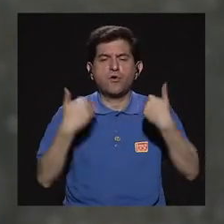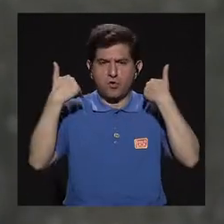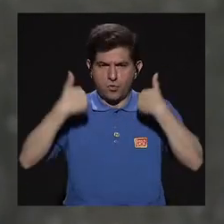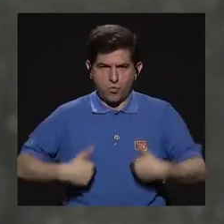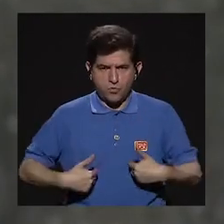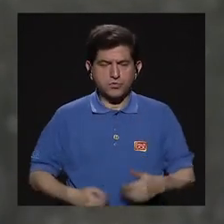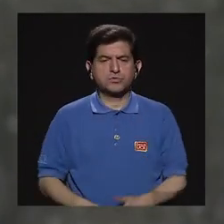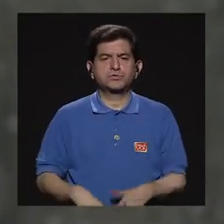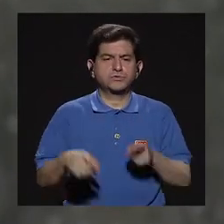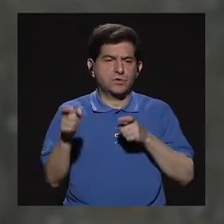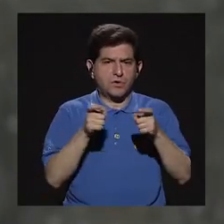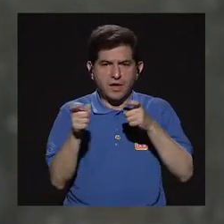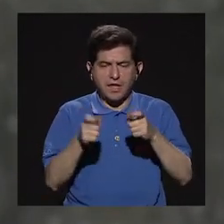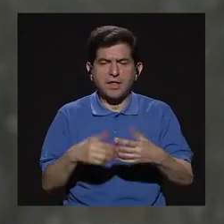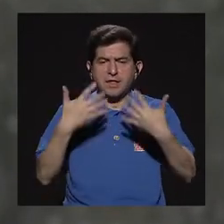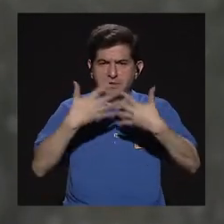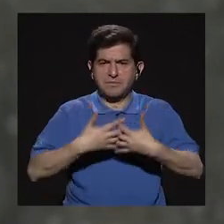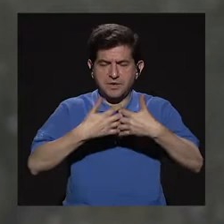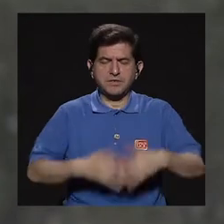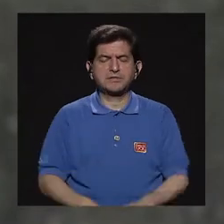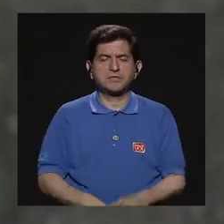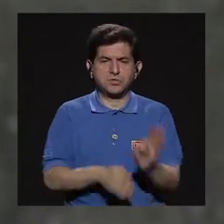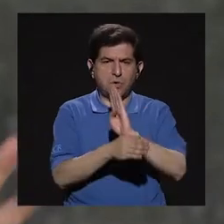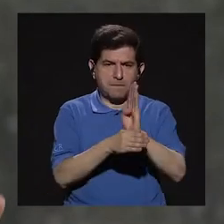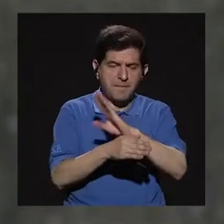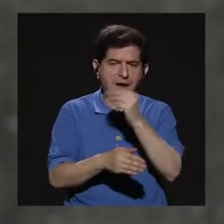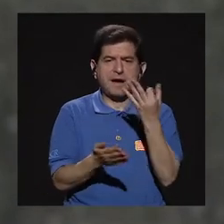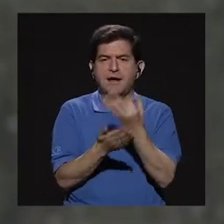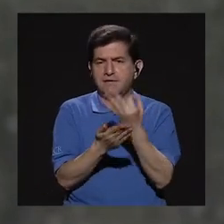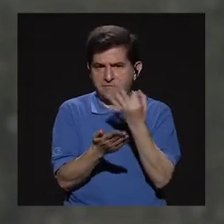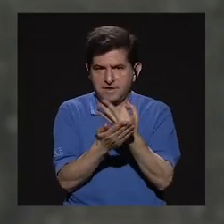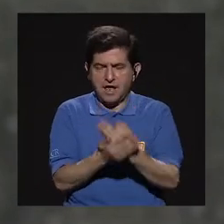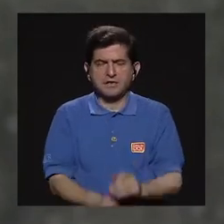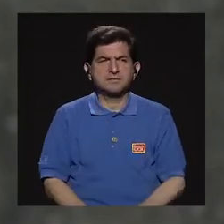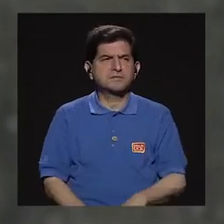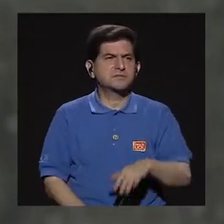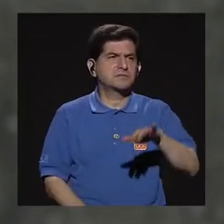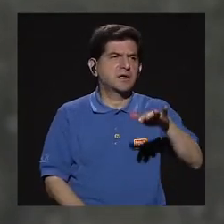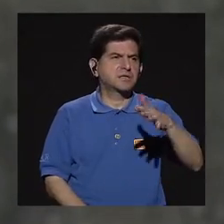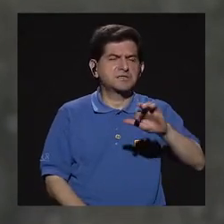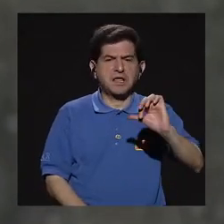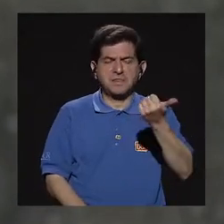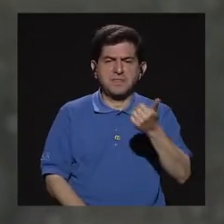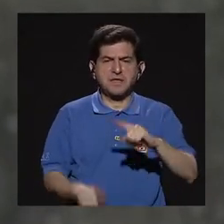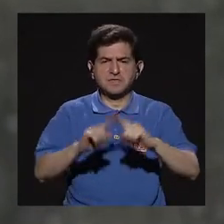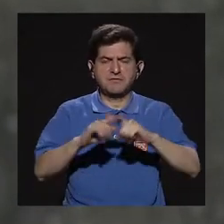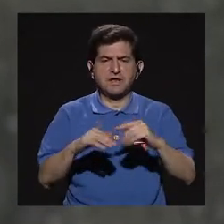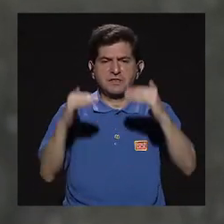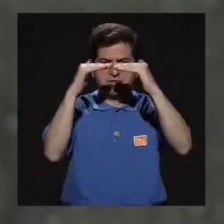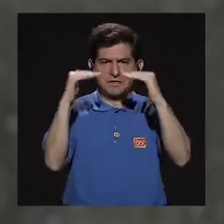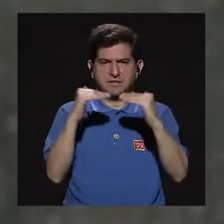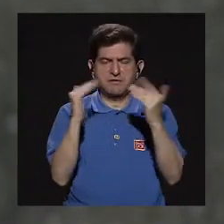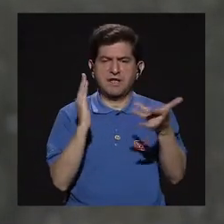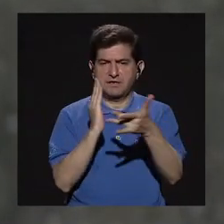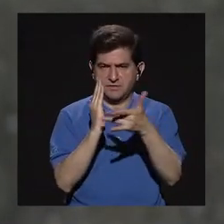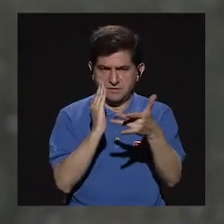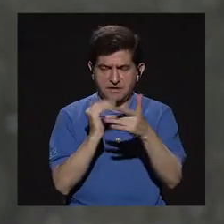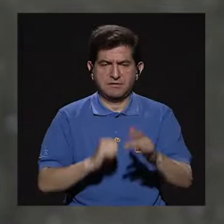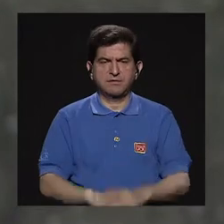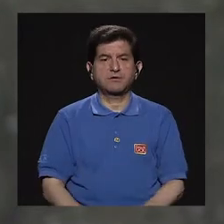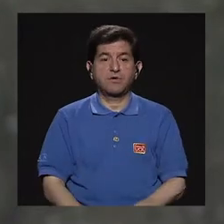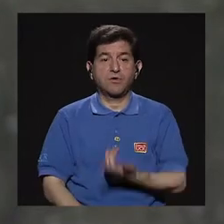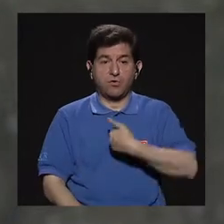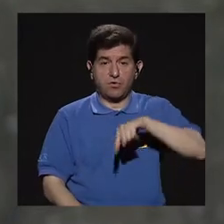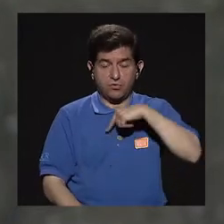humanos, administración de empresas, banca y finanzas, etcétera. Son aproximadamente 10 técnicos. Con esto nosotros generamos,